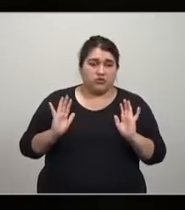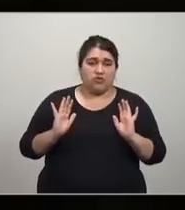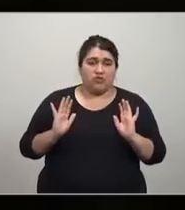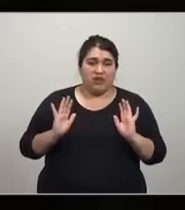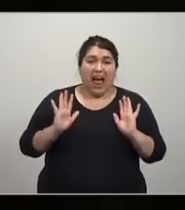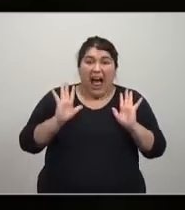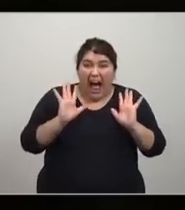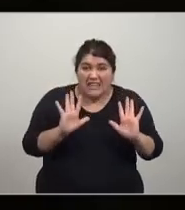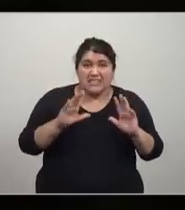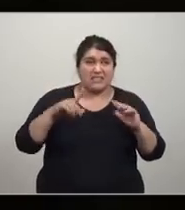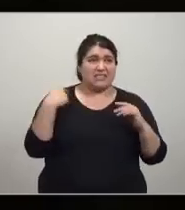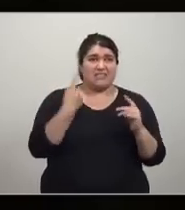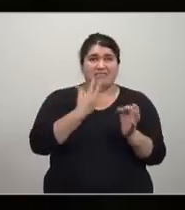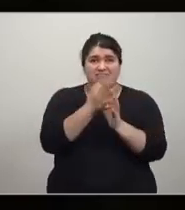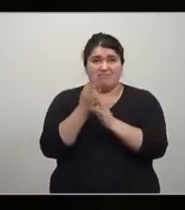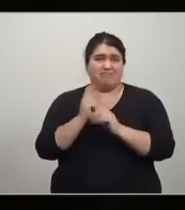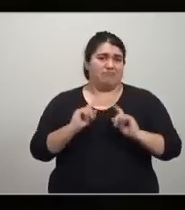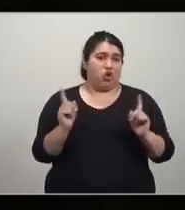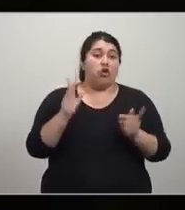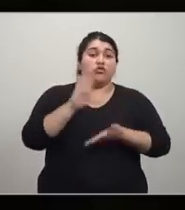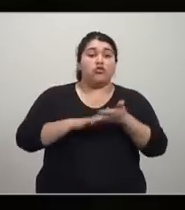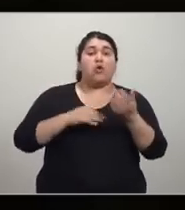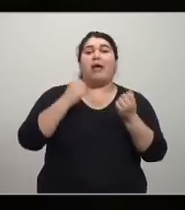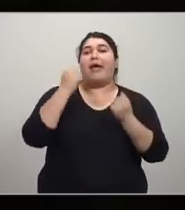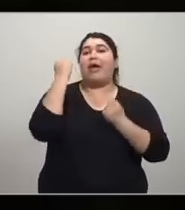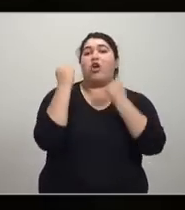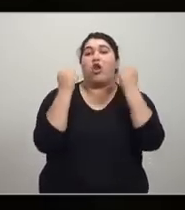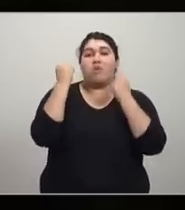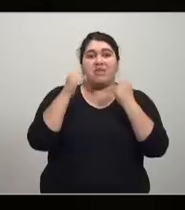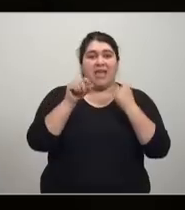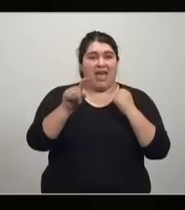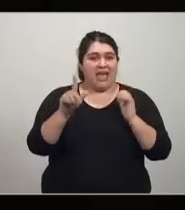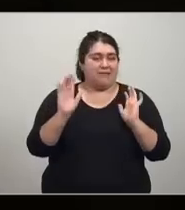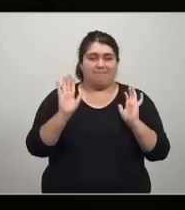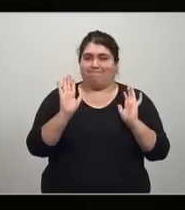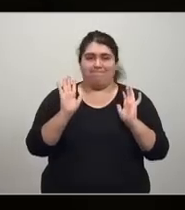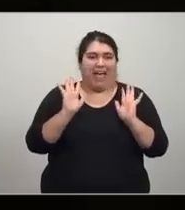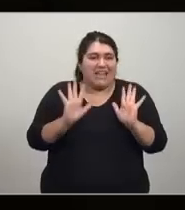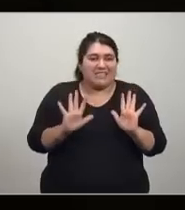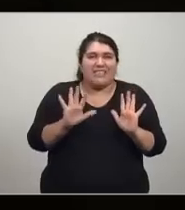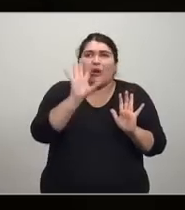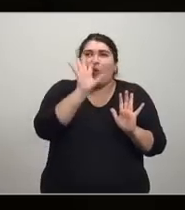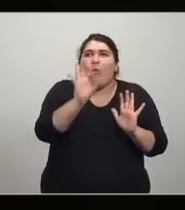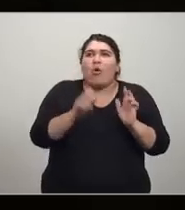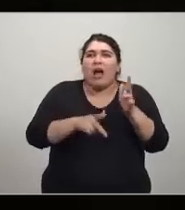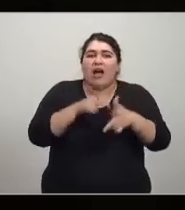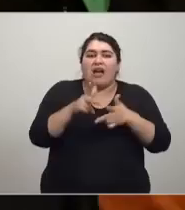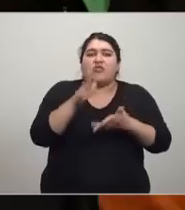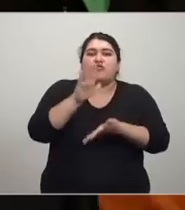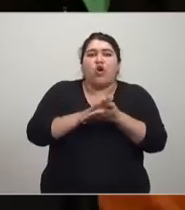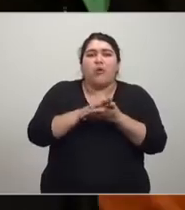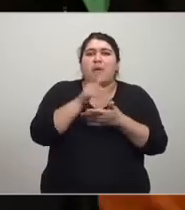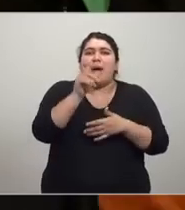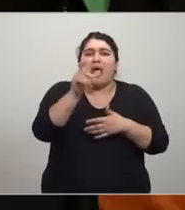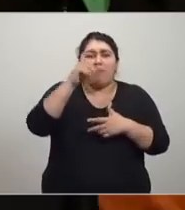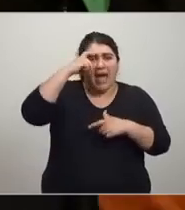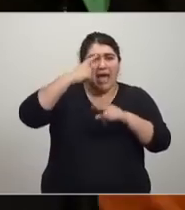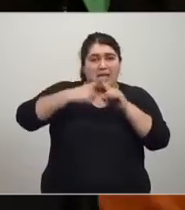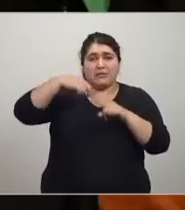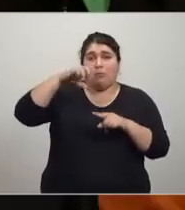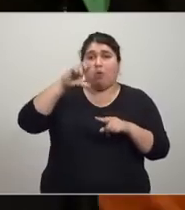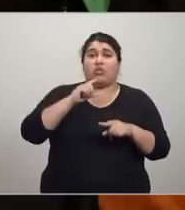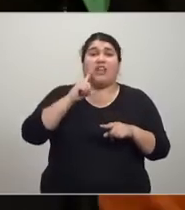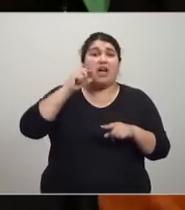nunca, al menos de la economía del mainstream, nunca se ha escuchado hablar de la palabra explotación. ¿Ok?